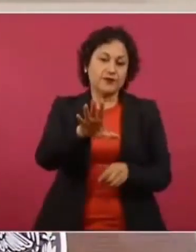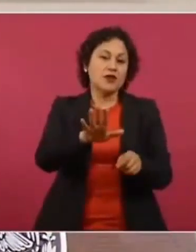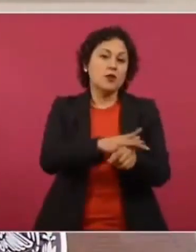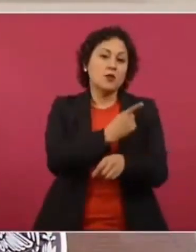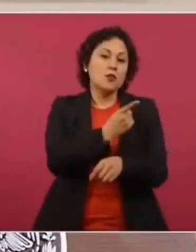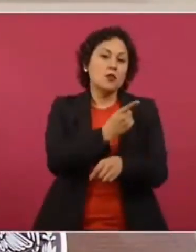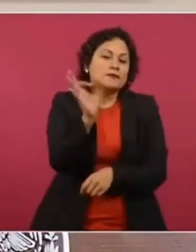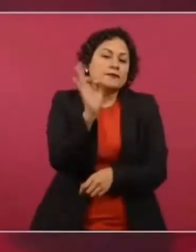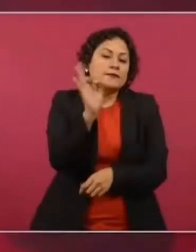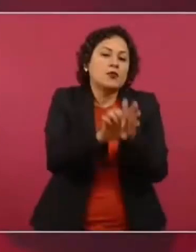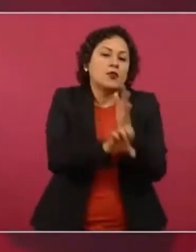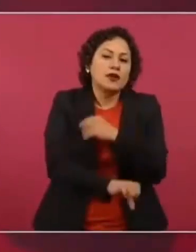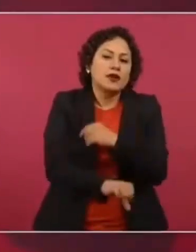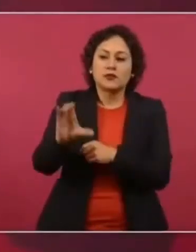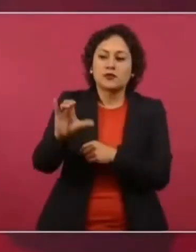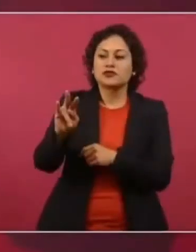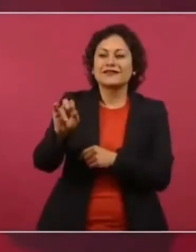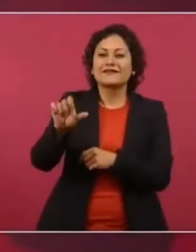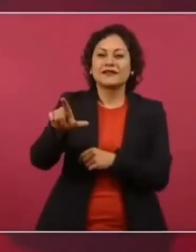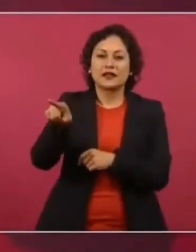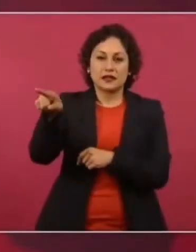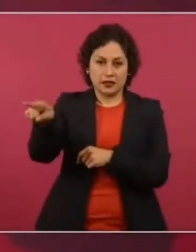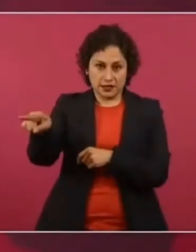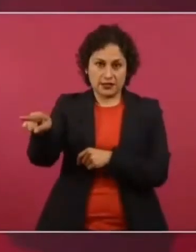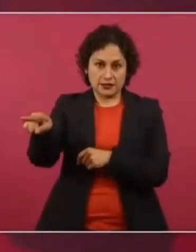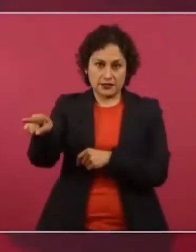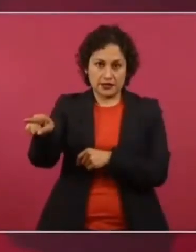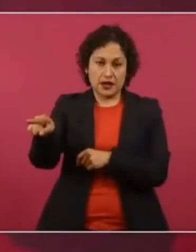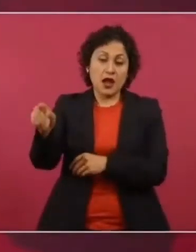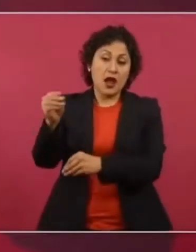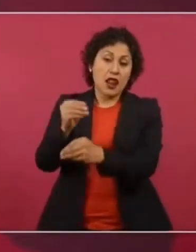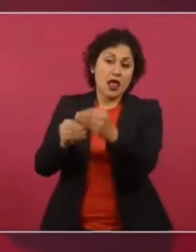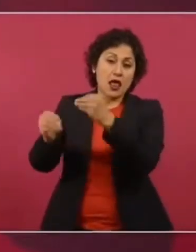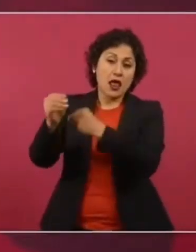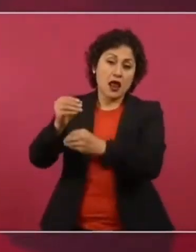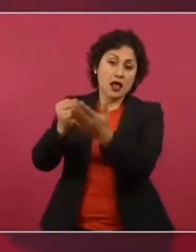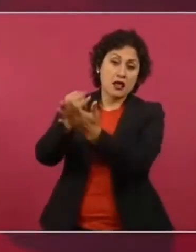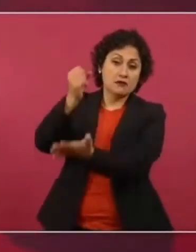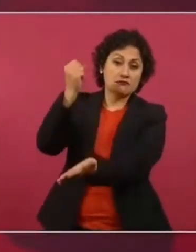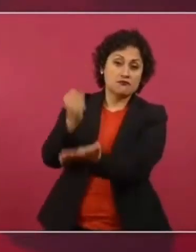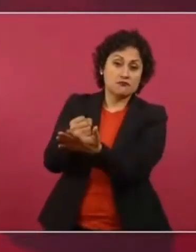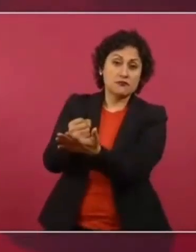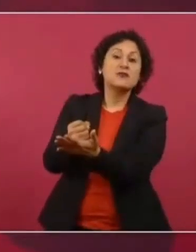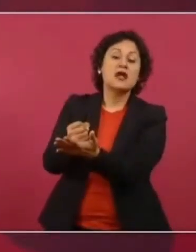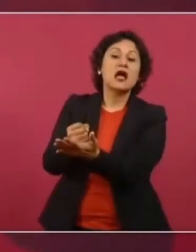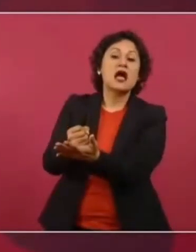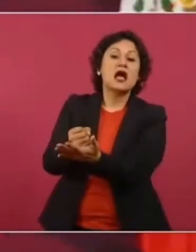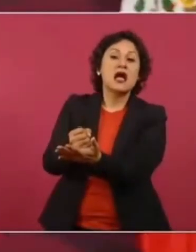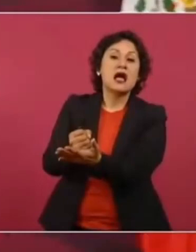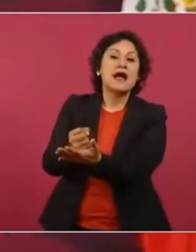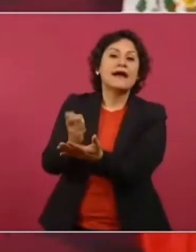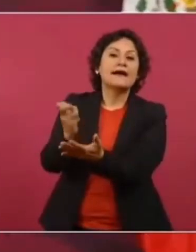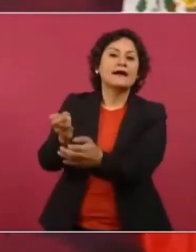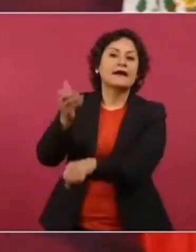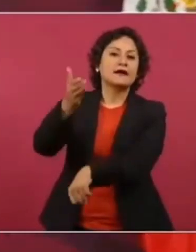penal, puede haber orden de aprehensión. Y entonces, si tienen,